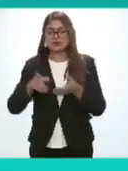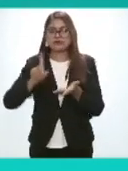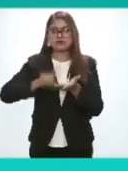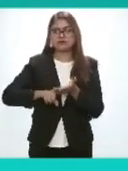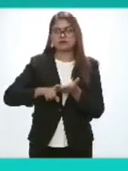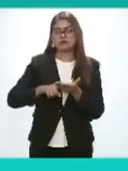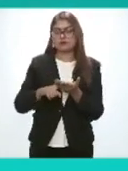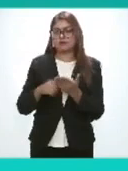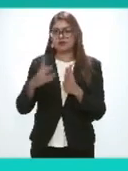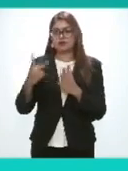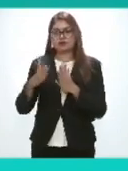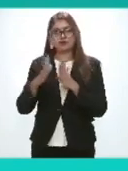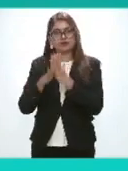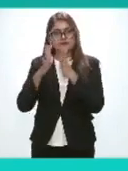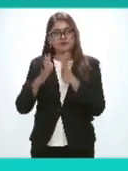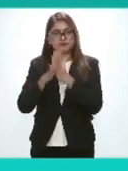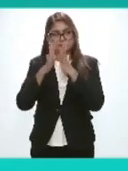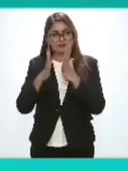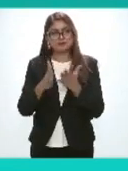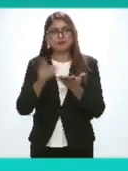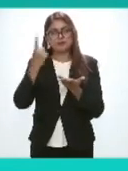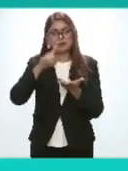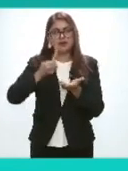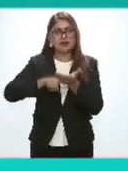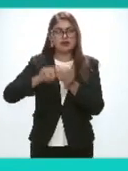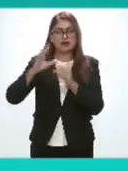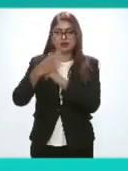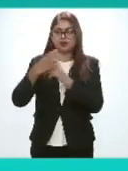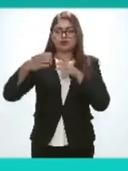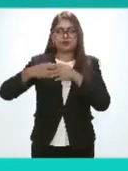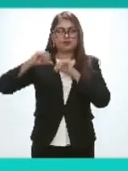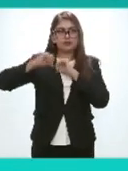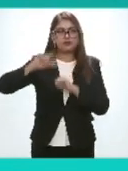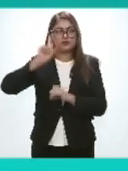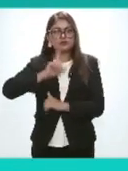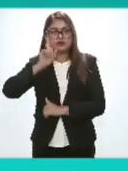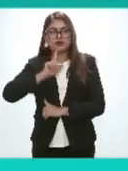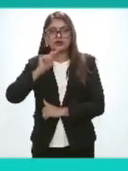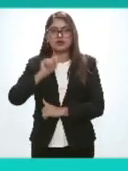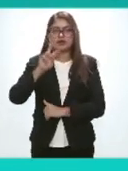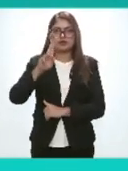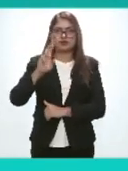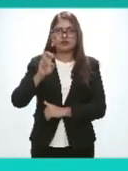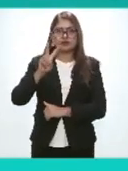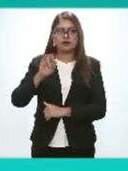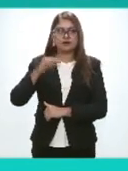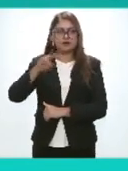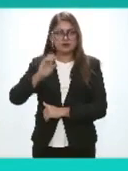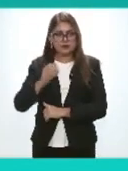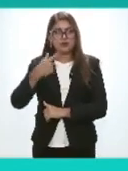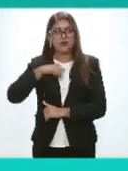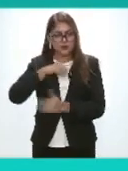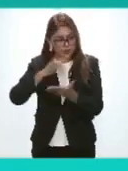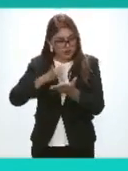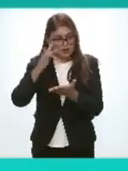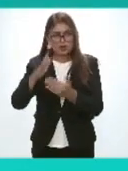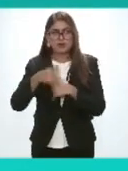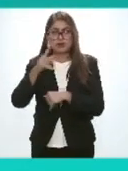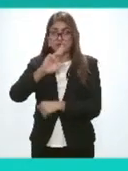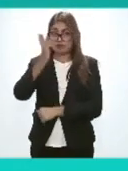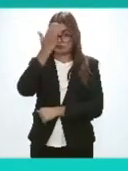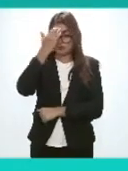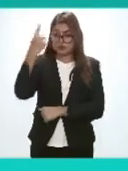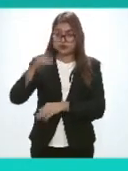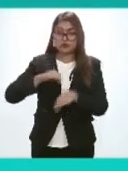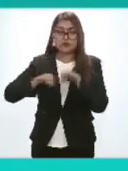importante participación contribución de la comisionada Treviño y le damos las gracias reconociendo el trabajo de quienes